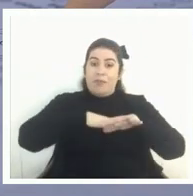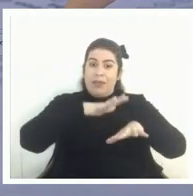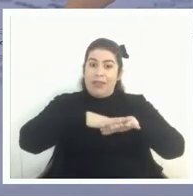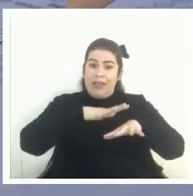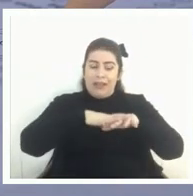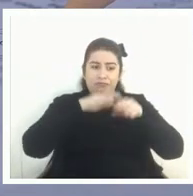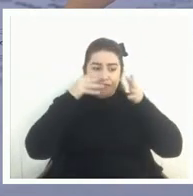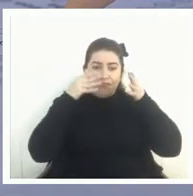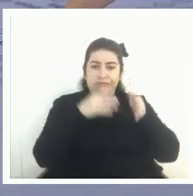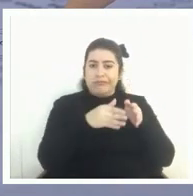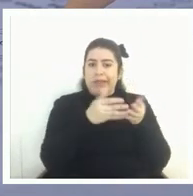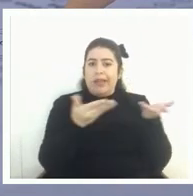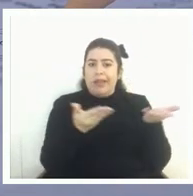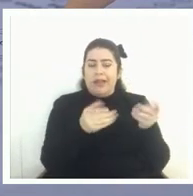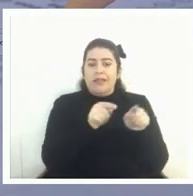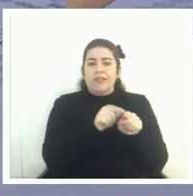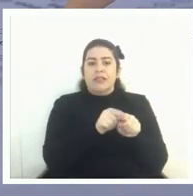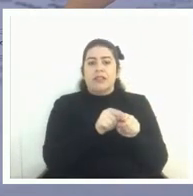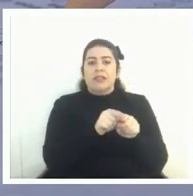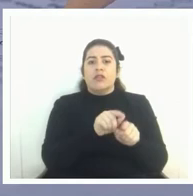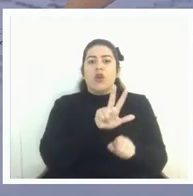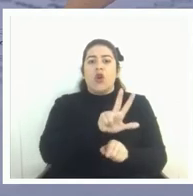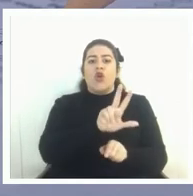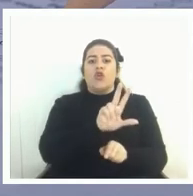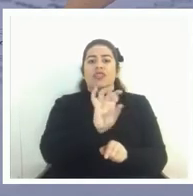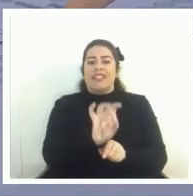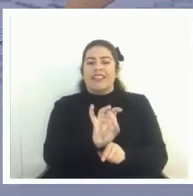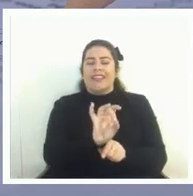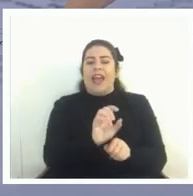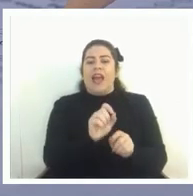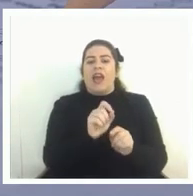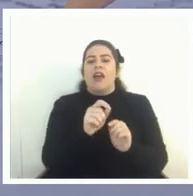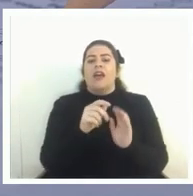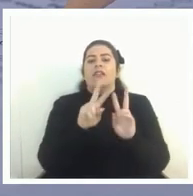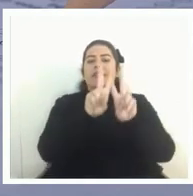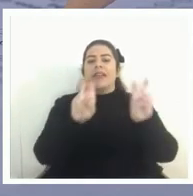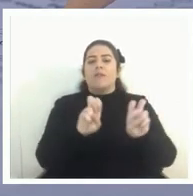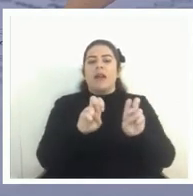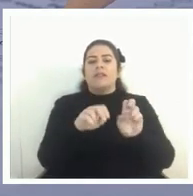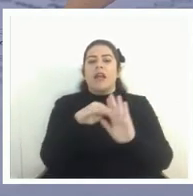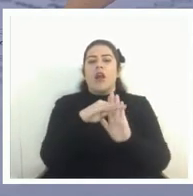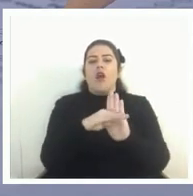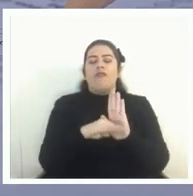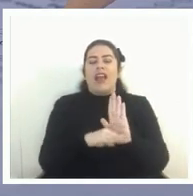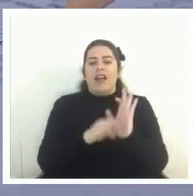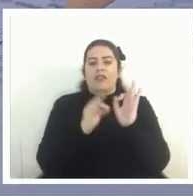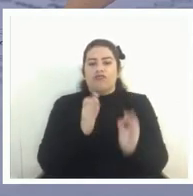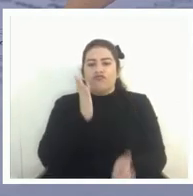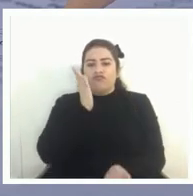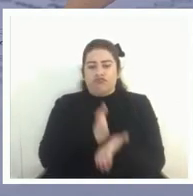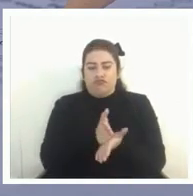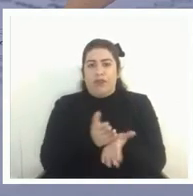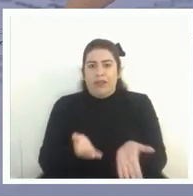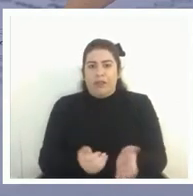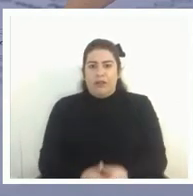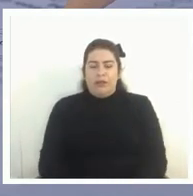definía con 80 contenidos mínimos obligatorios así de de seco era